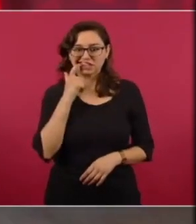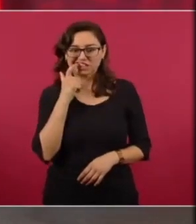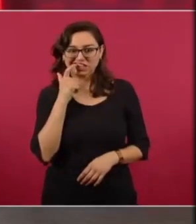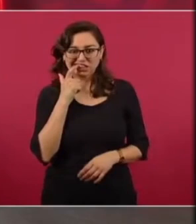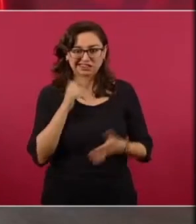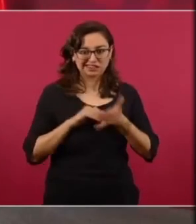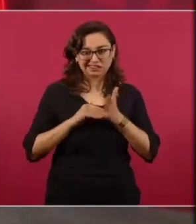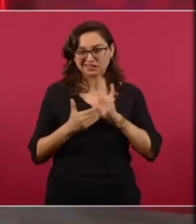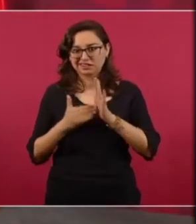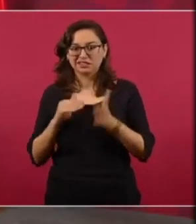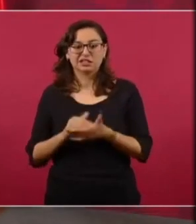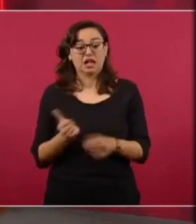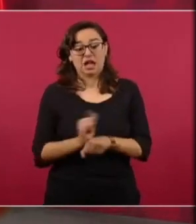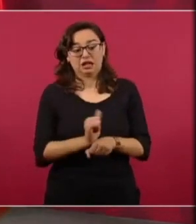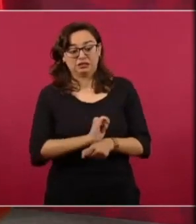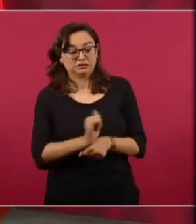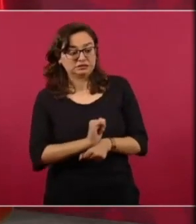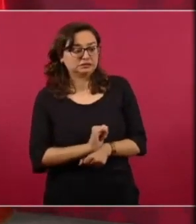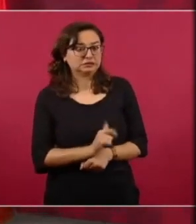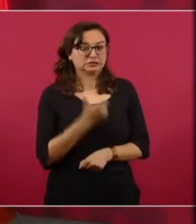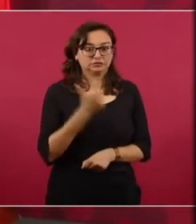este